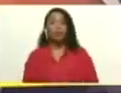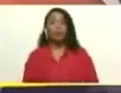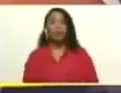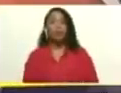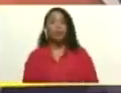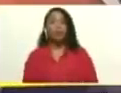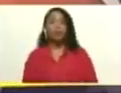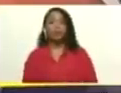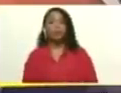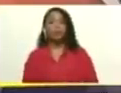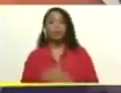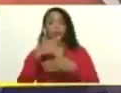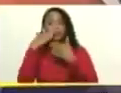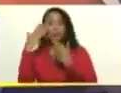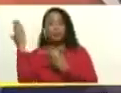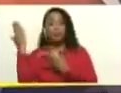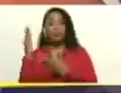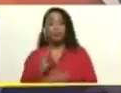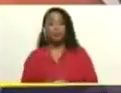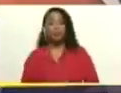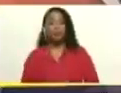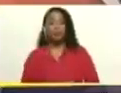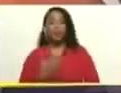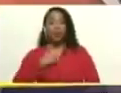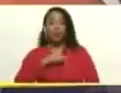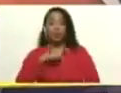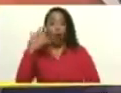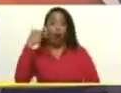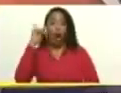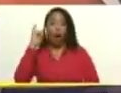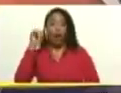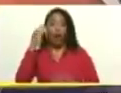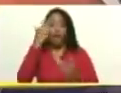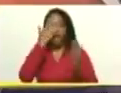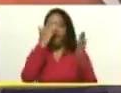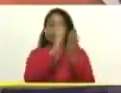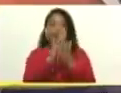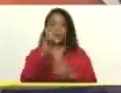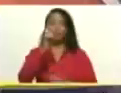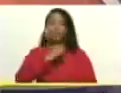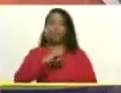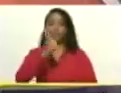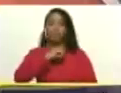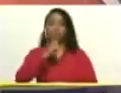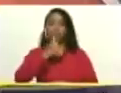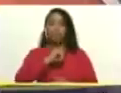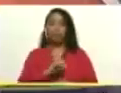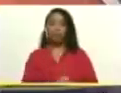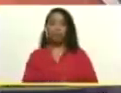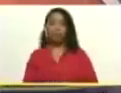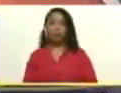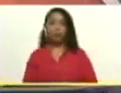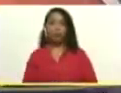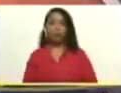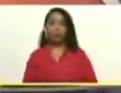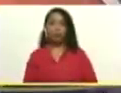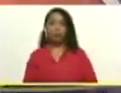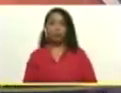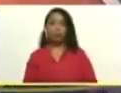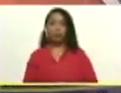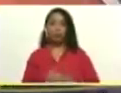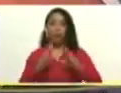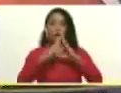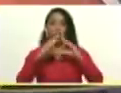Así fue. Hemos tenido que enfrentar y soportar todos los...